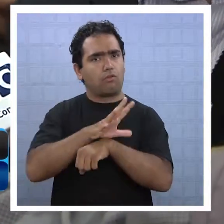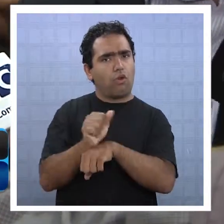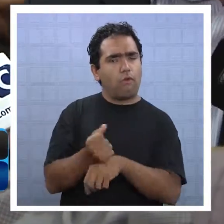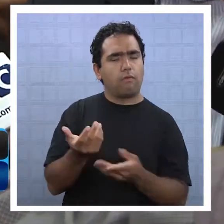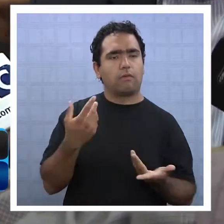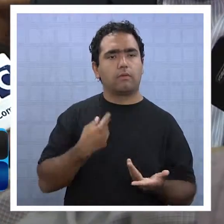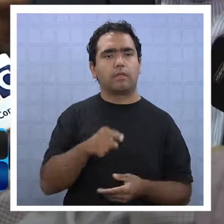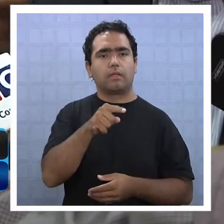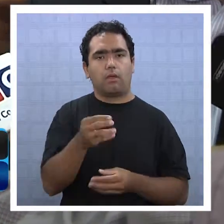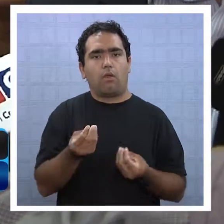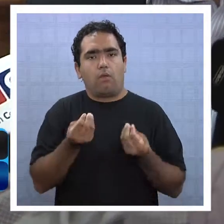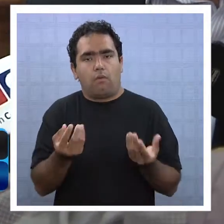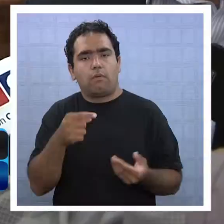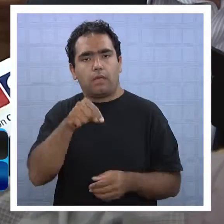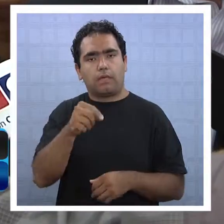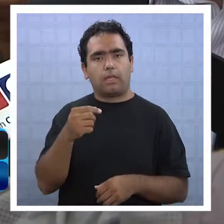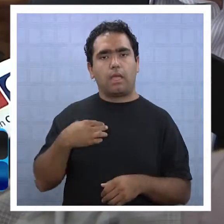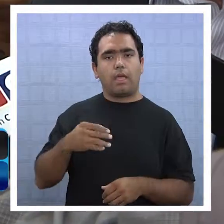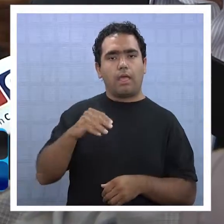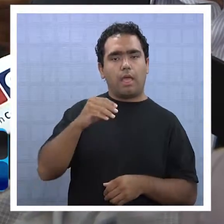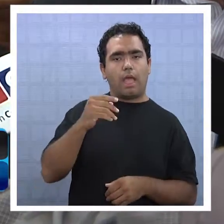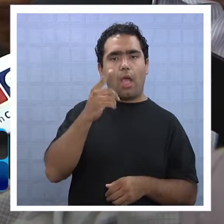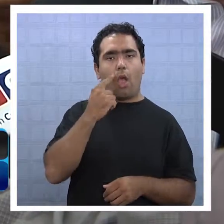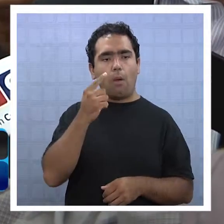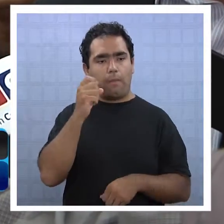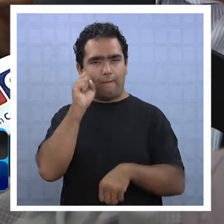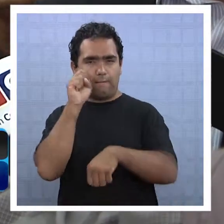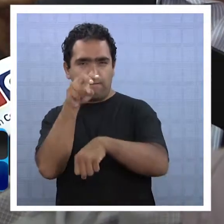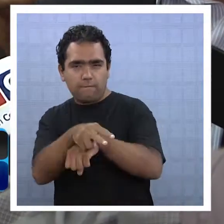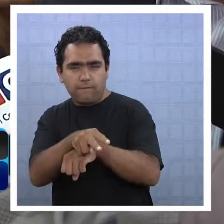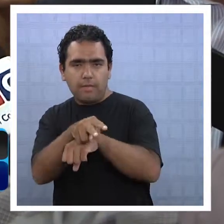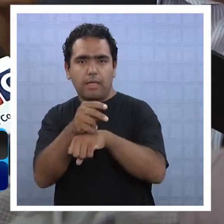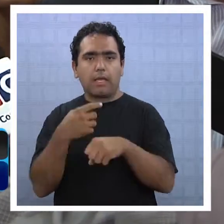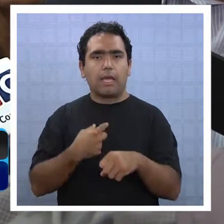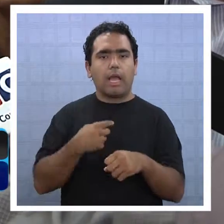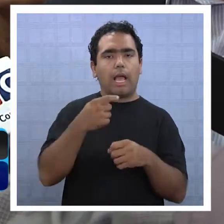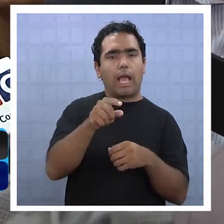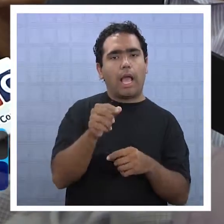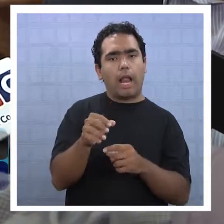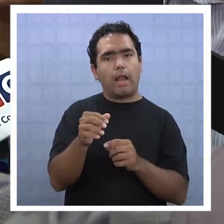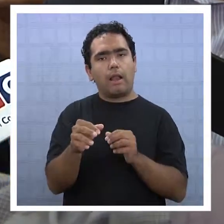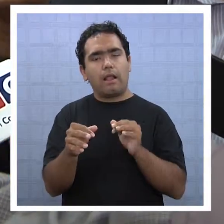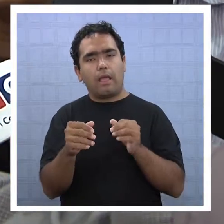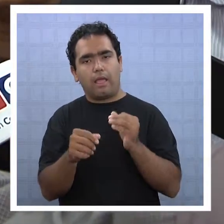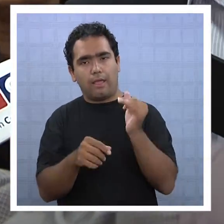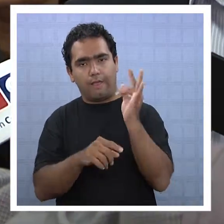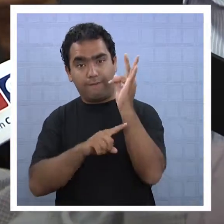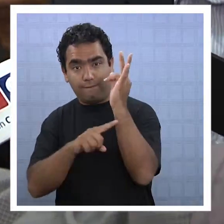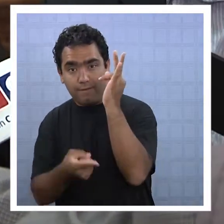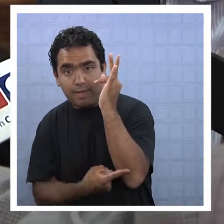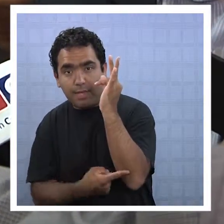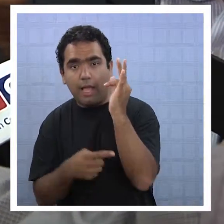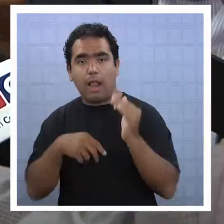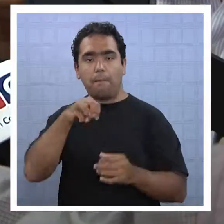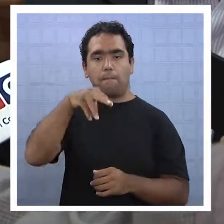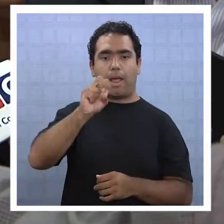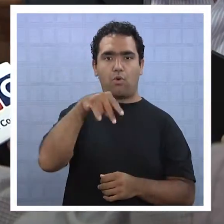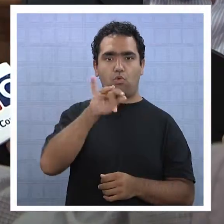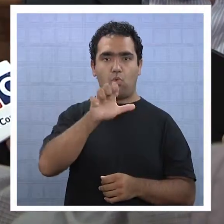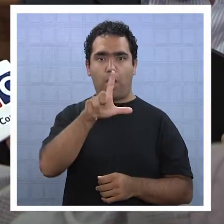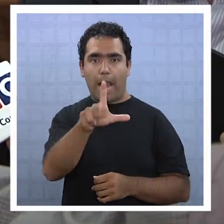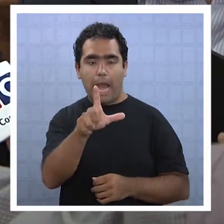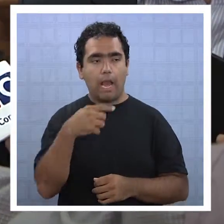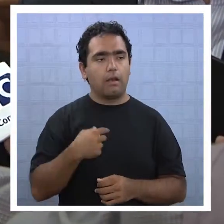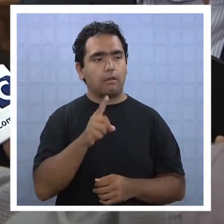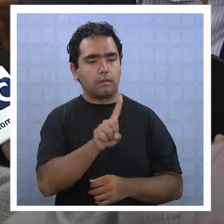efectivamente aquí junto al fiscal Manuel Guerra Regional, que él tomó las acciones, que pidió efectivamente a carabineros que fiscalizara para ver